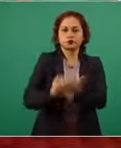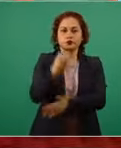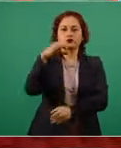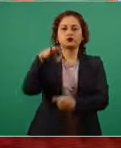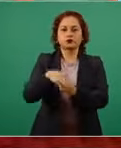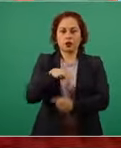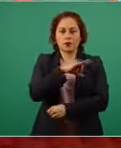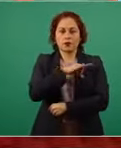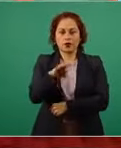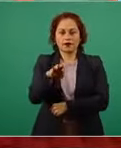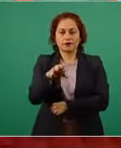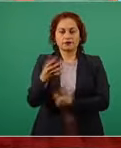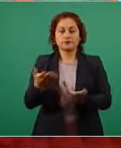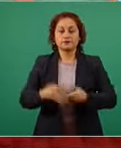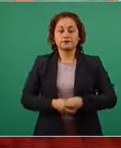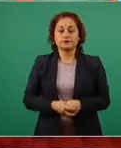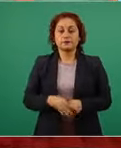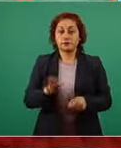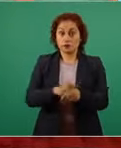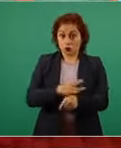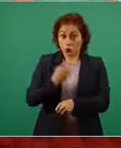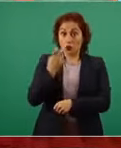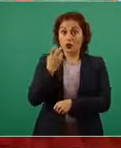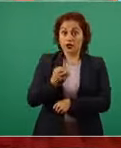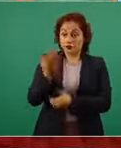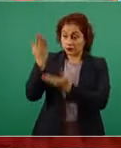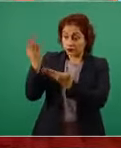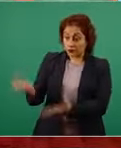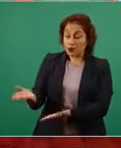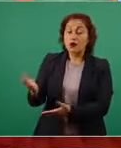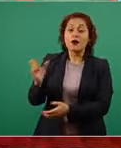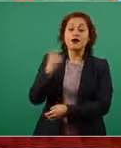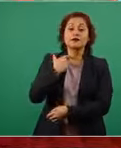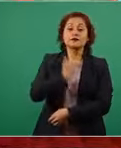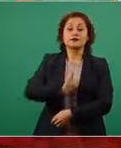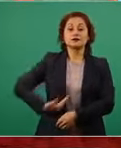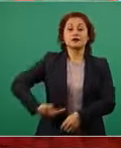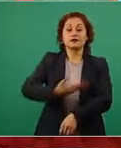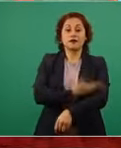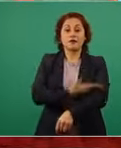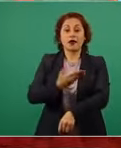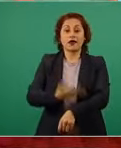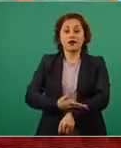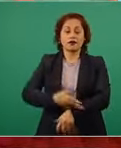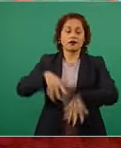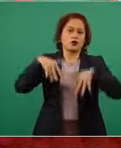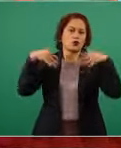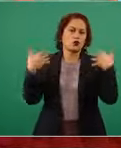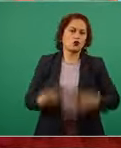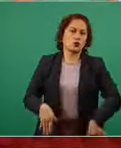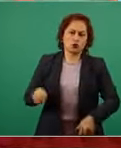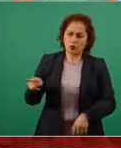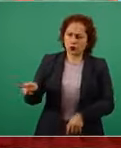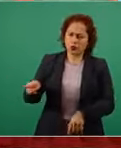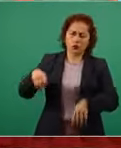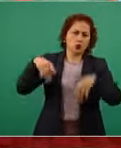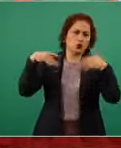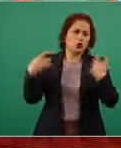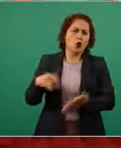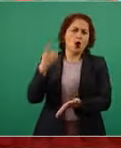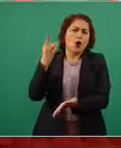eso Madero ha sido único o acaso